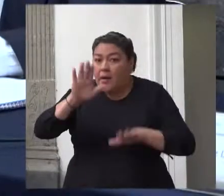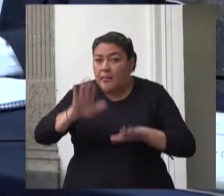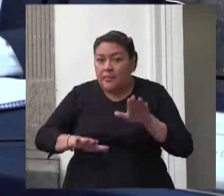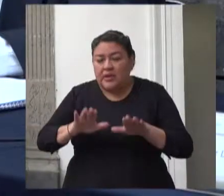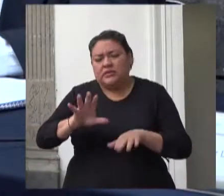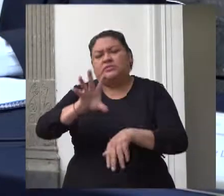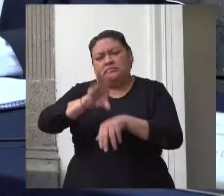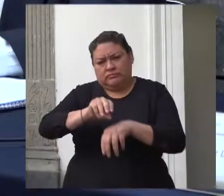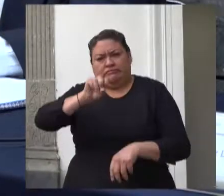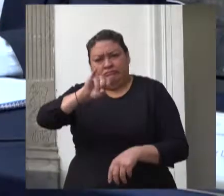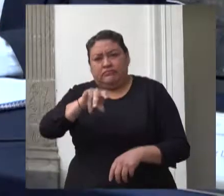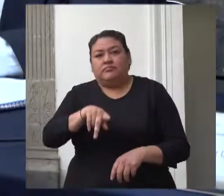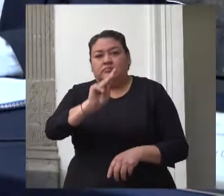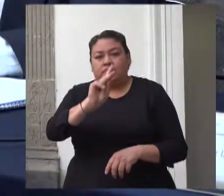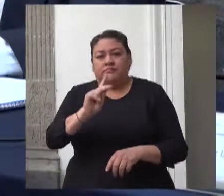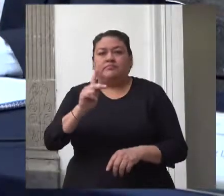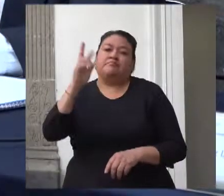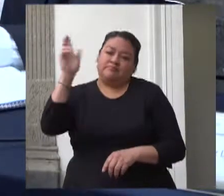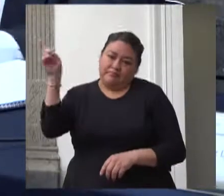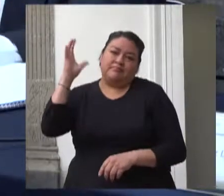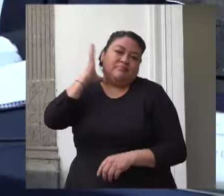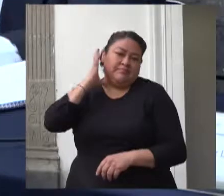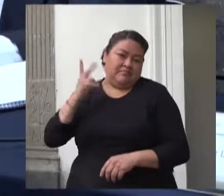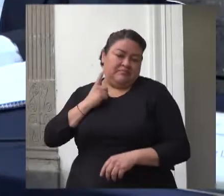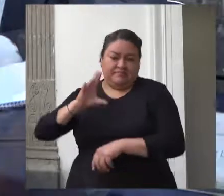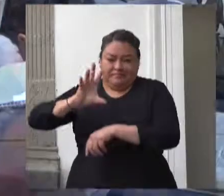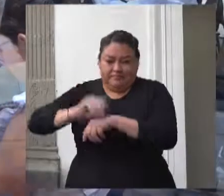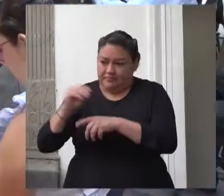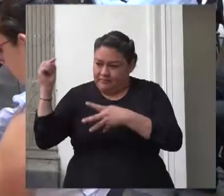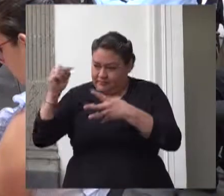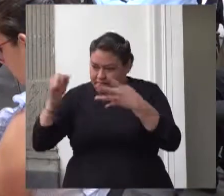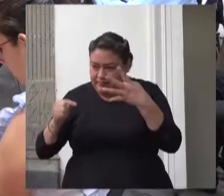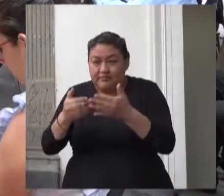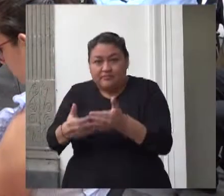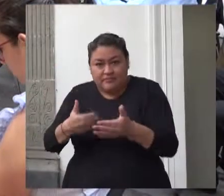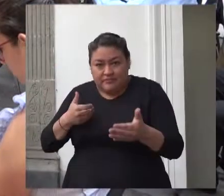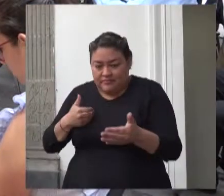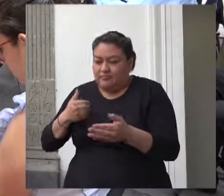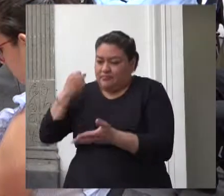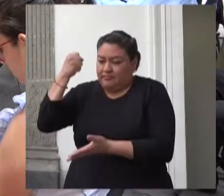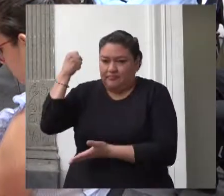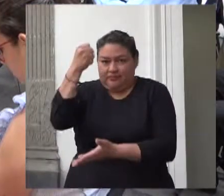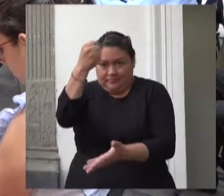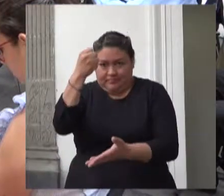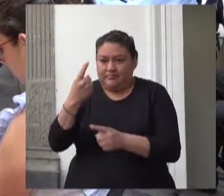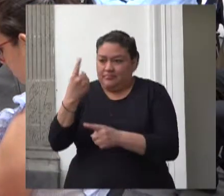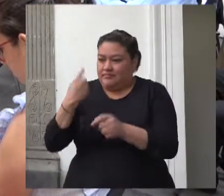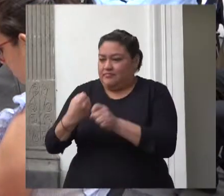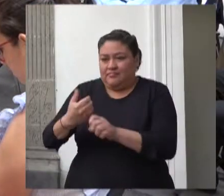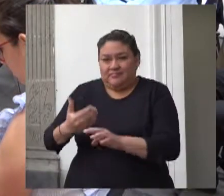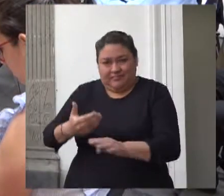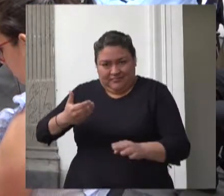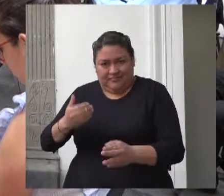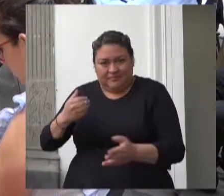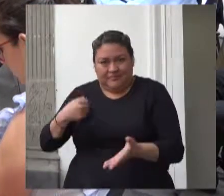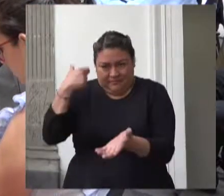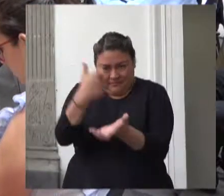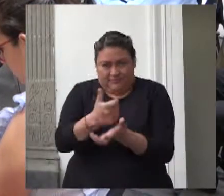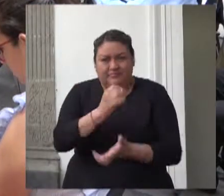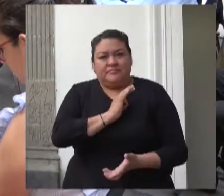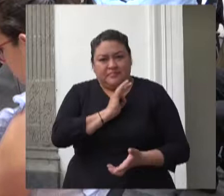términos que establezca la Cámara de Diputados al aprobar el Presupuesto de Egresos de la Federación.